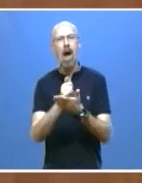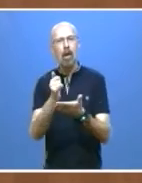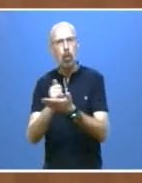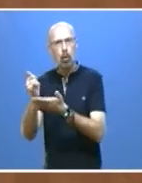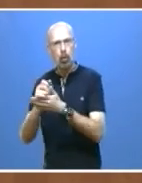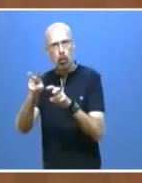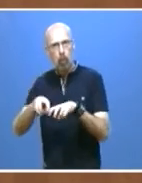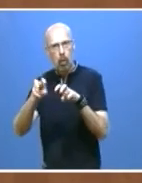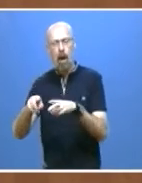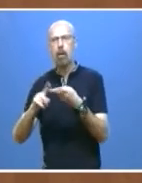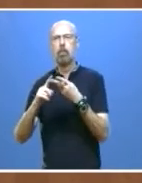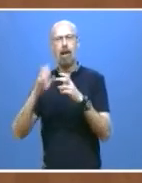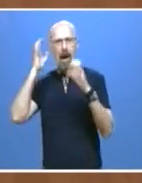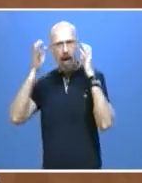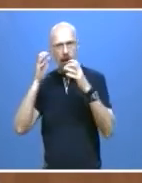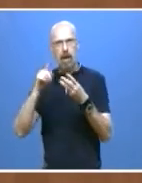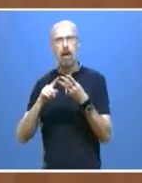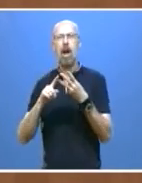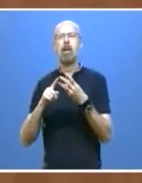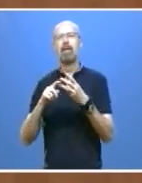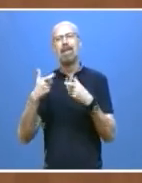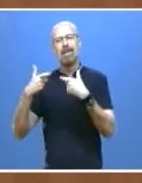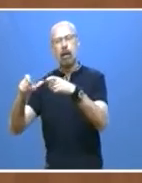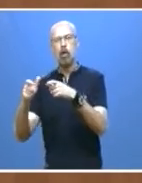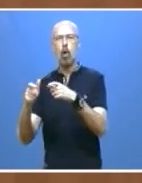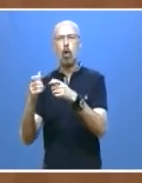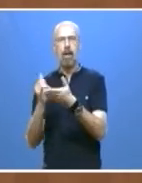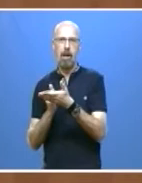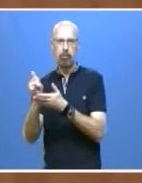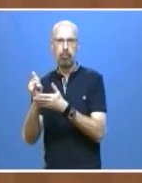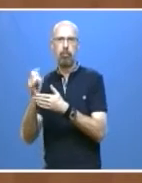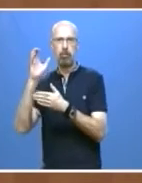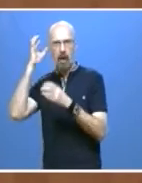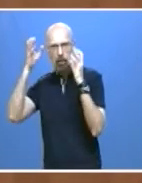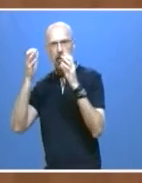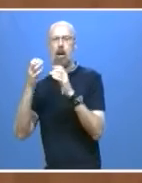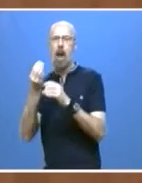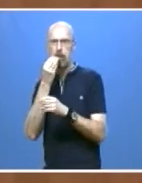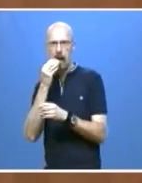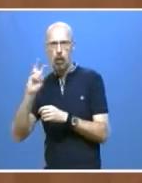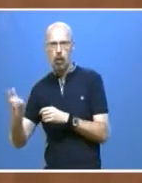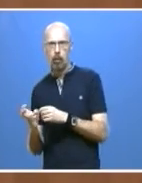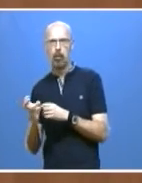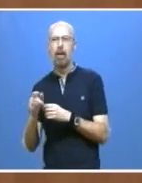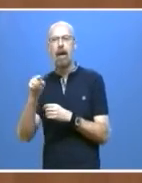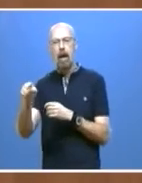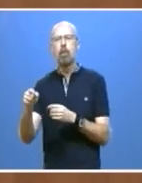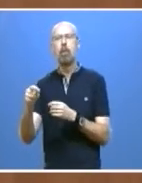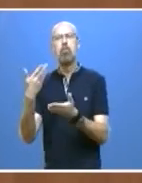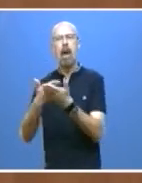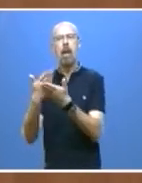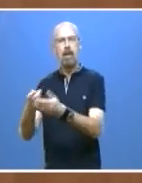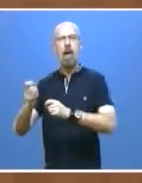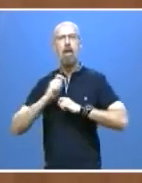también nuestro sector agroalimentario. Sector estratégico sin duda, como garante del abastecimiento de alimentos